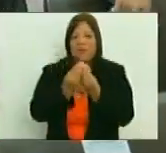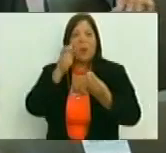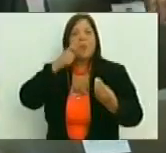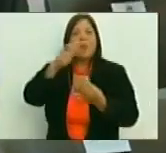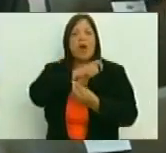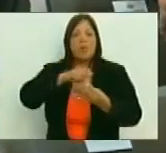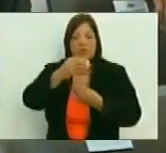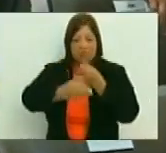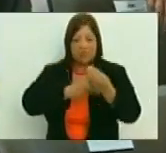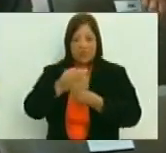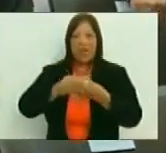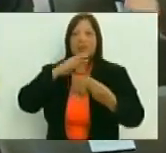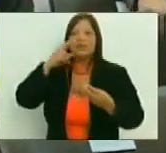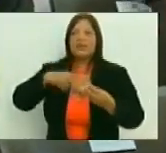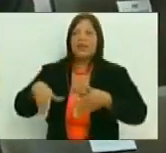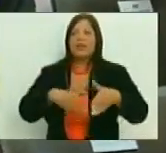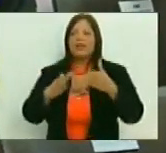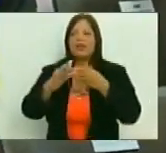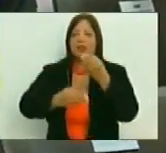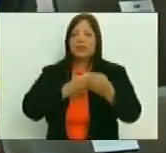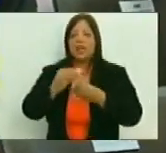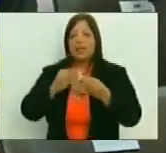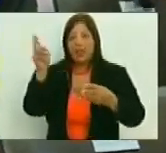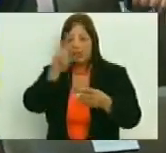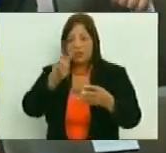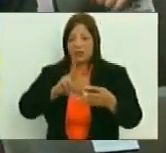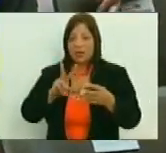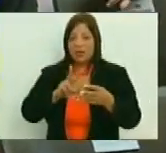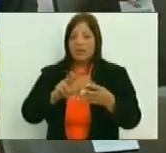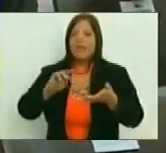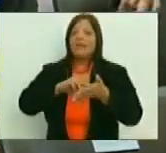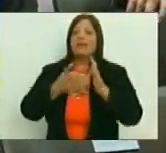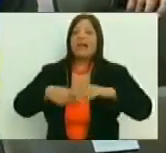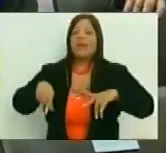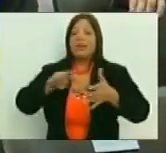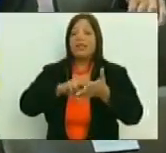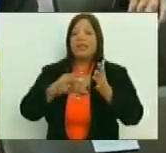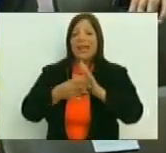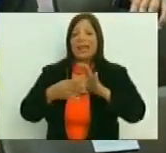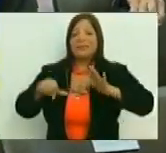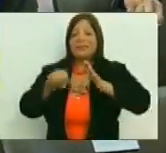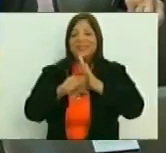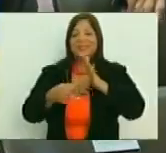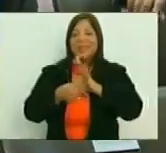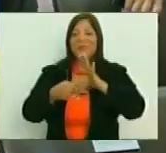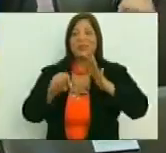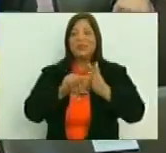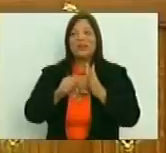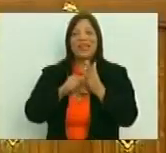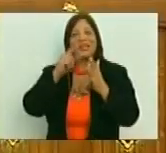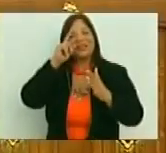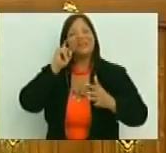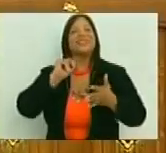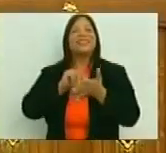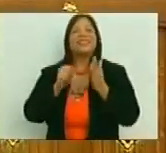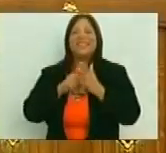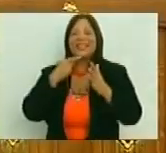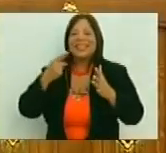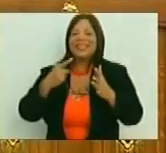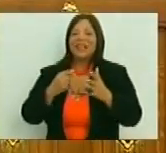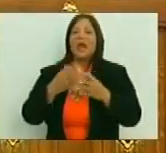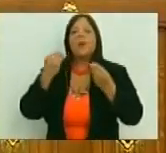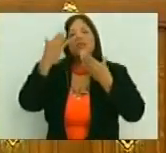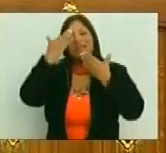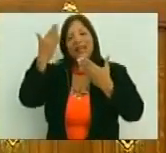materializa en todo el acontecer venezolano y en la constituyente no podía pasar pues por supuesto de menos así que